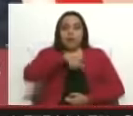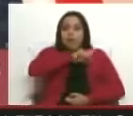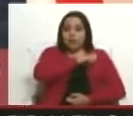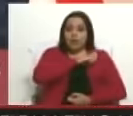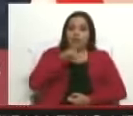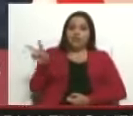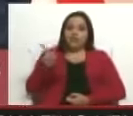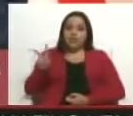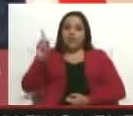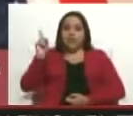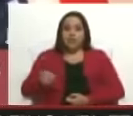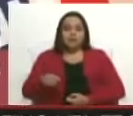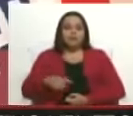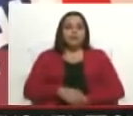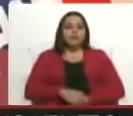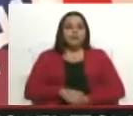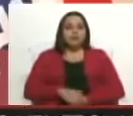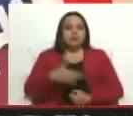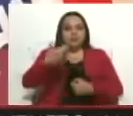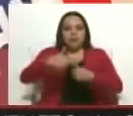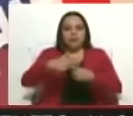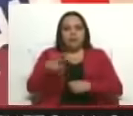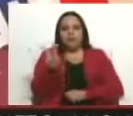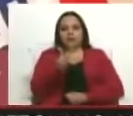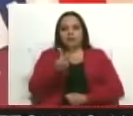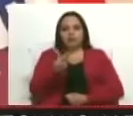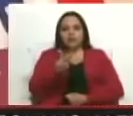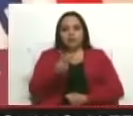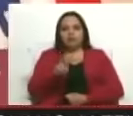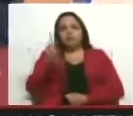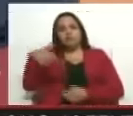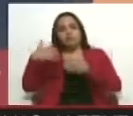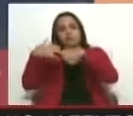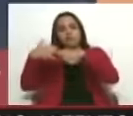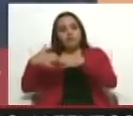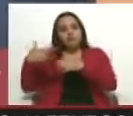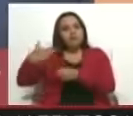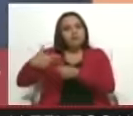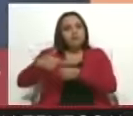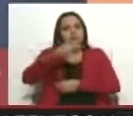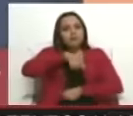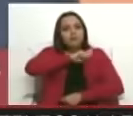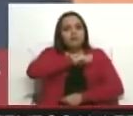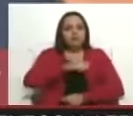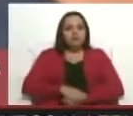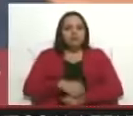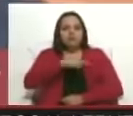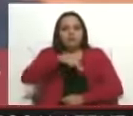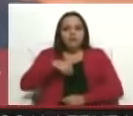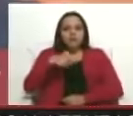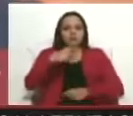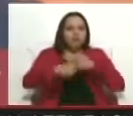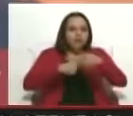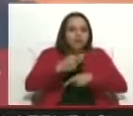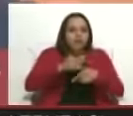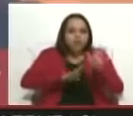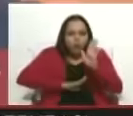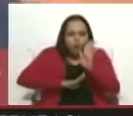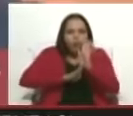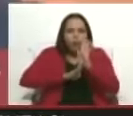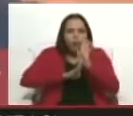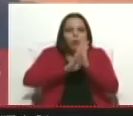Rexol, para PDVSA. Nosotros estamos en ese proceso de renacimiento de la industria petrolera.